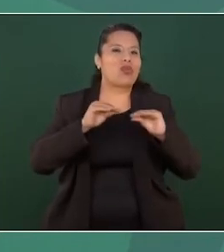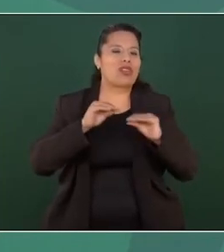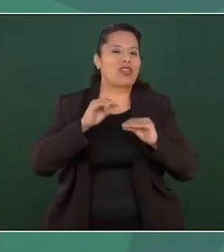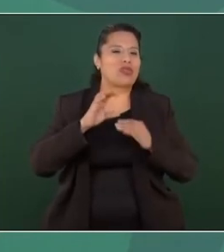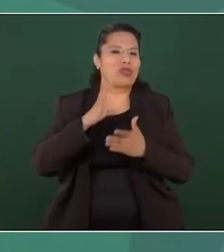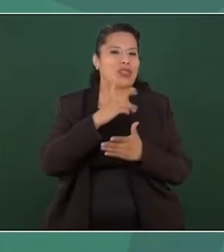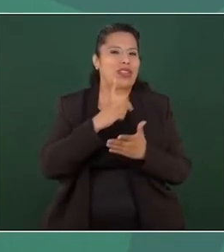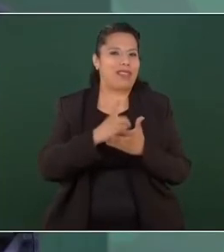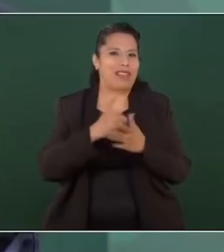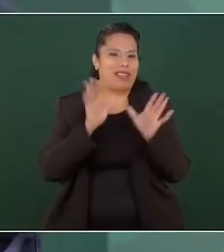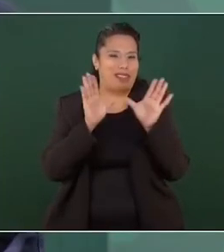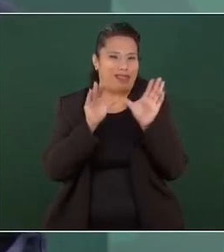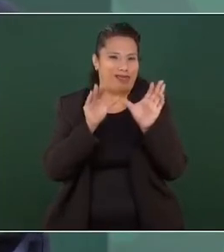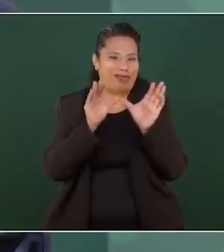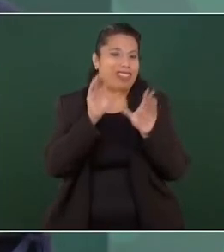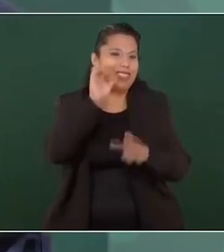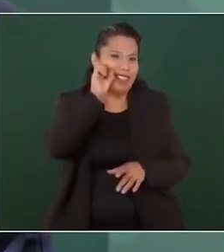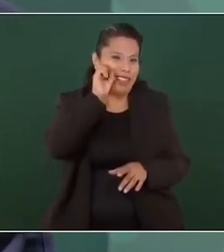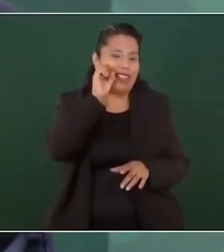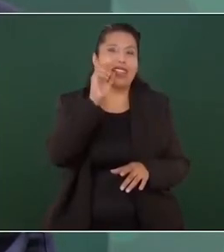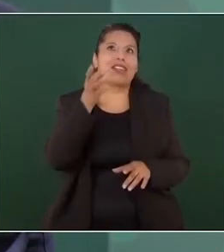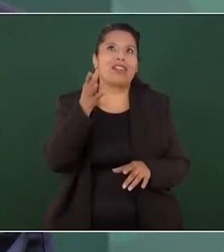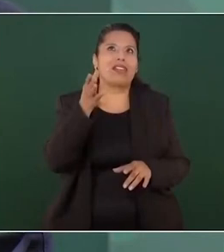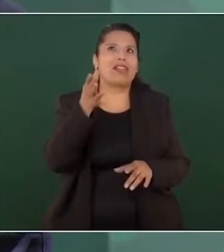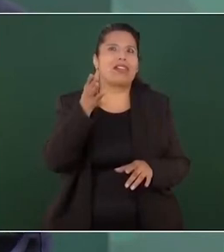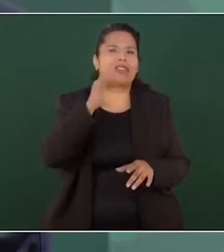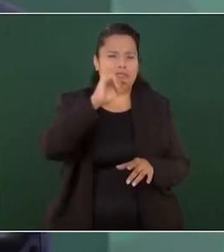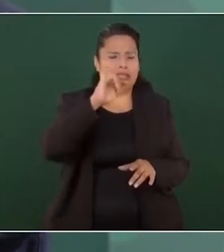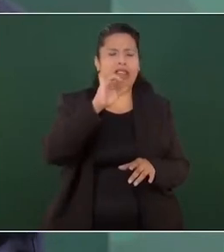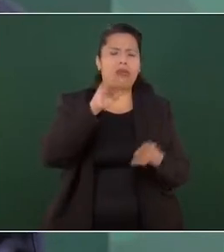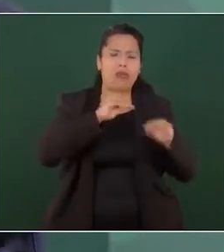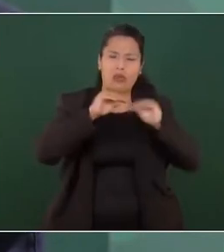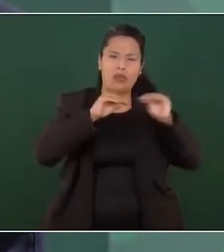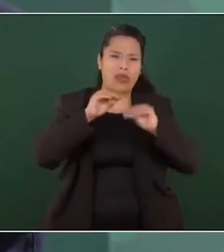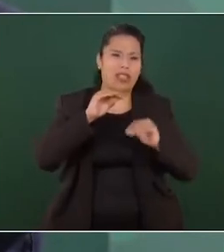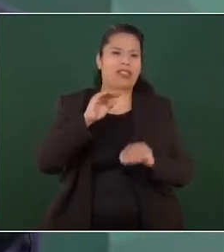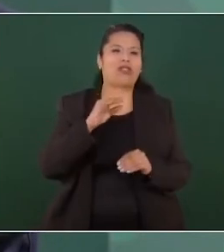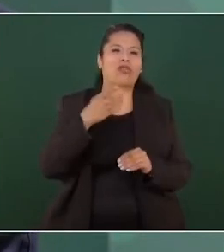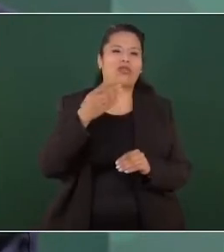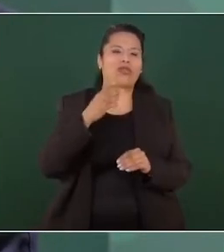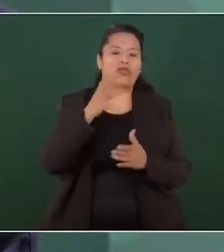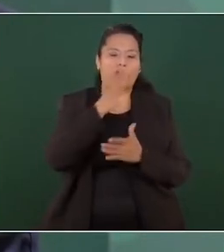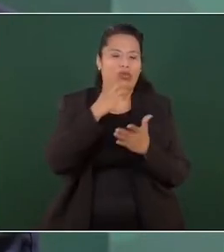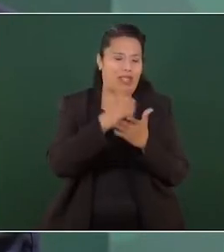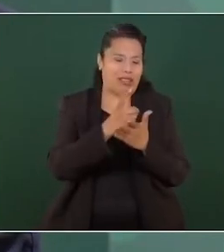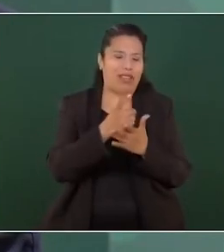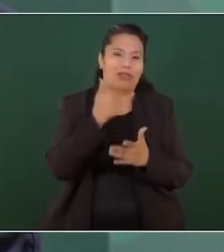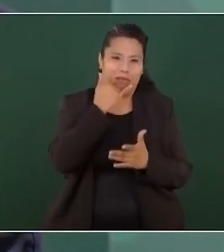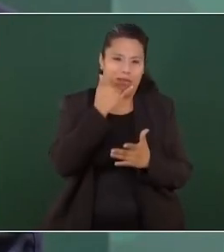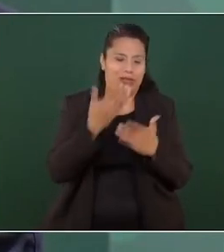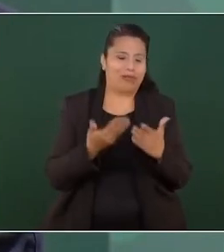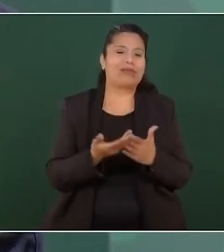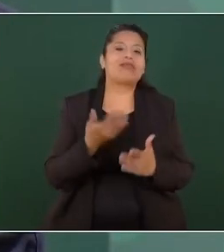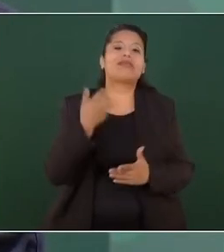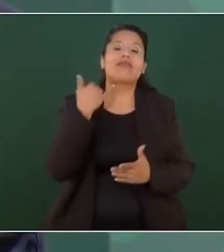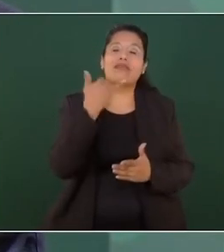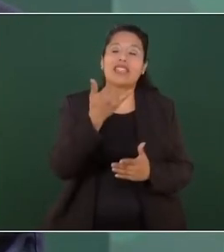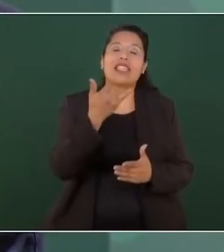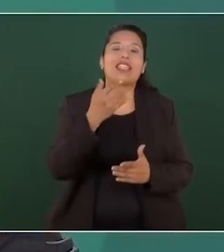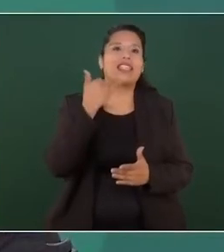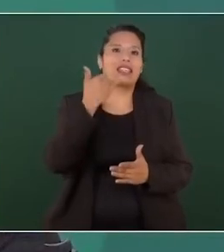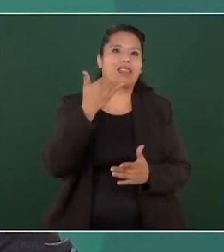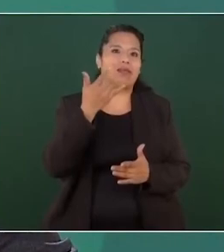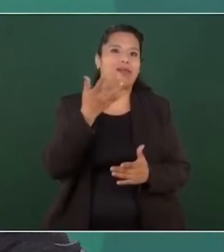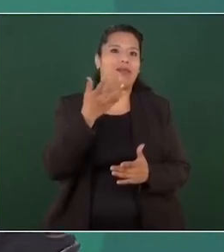que expresaran si les ayuda o no les ayuda el